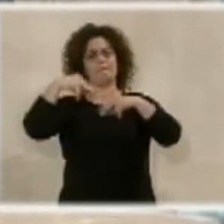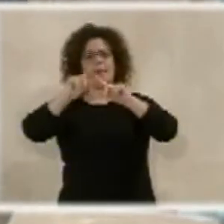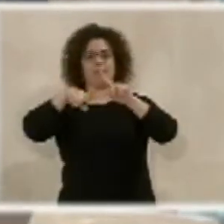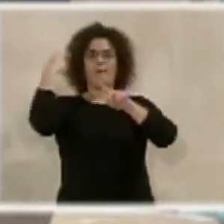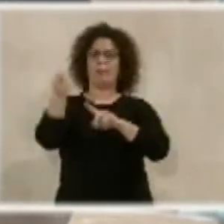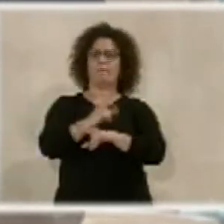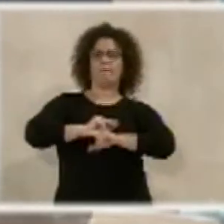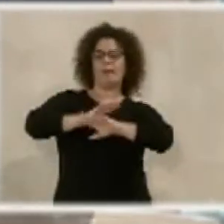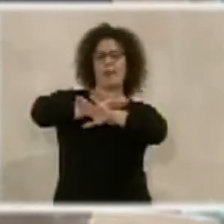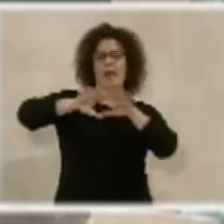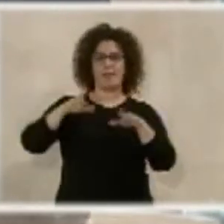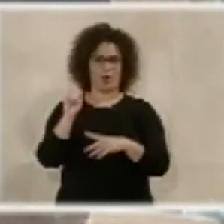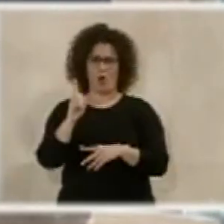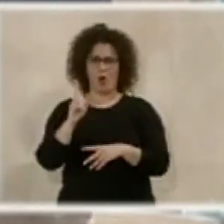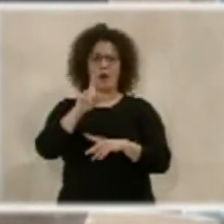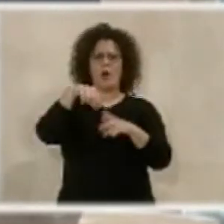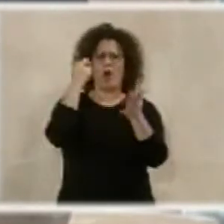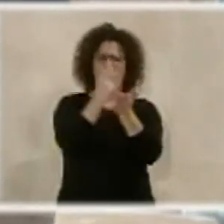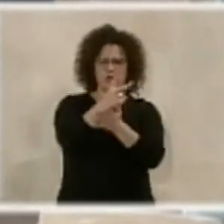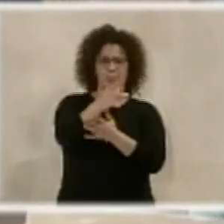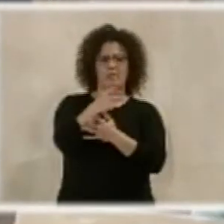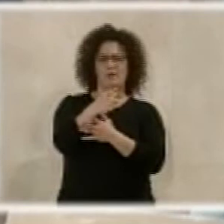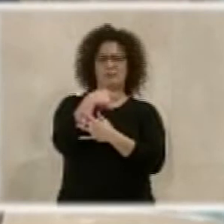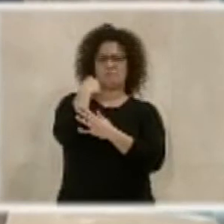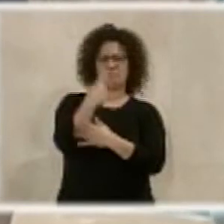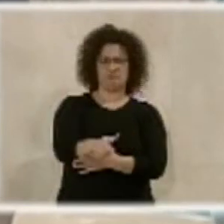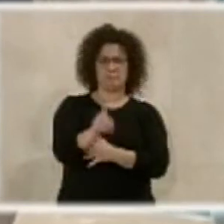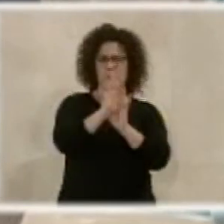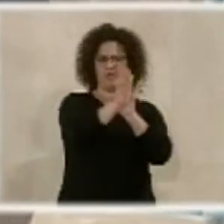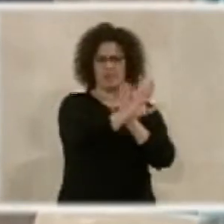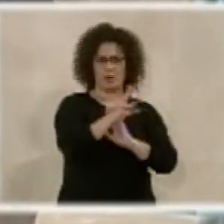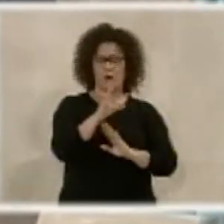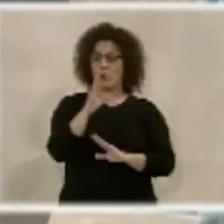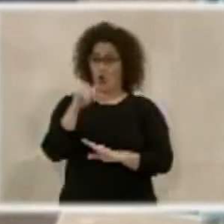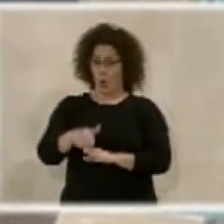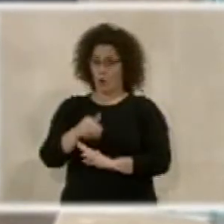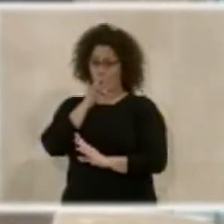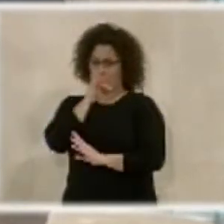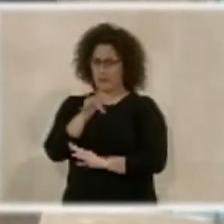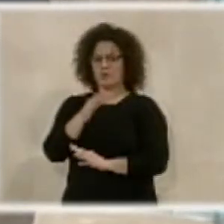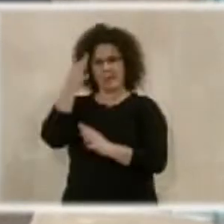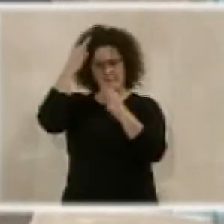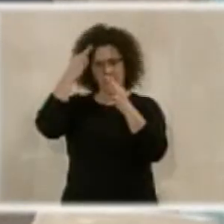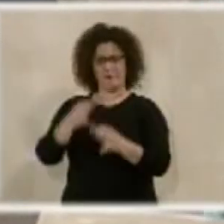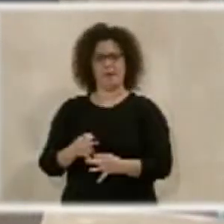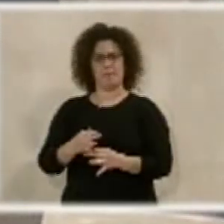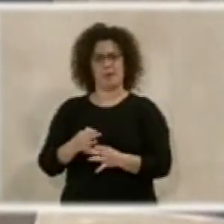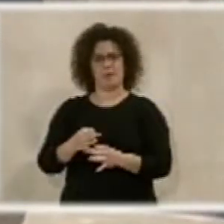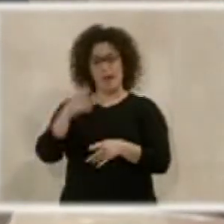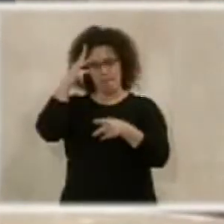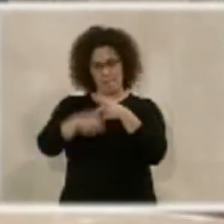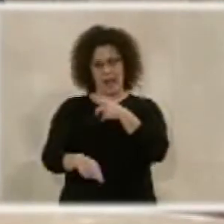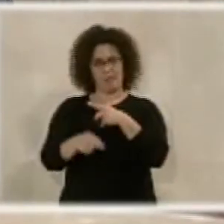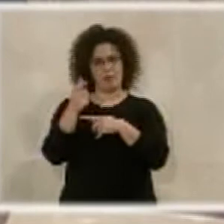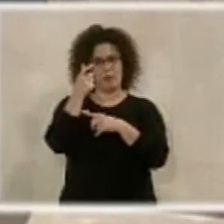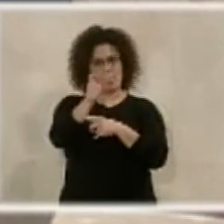defraudar a los vecinos y hoy adquiramos aquí un compromiso firme con plazo y